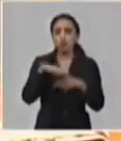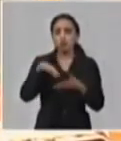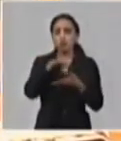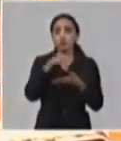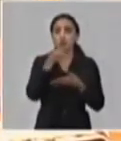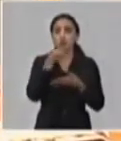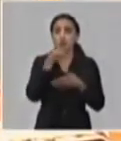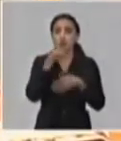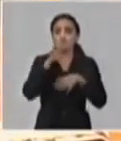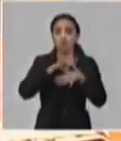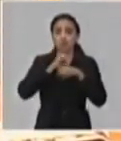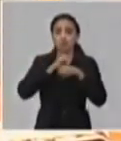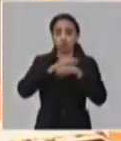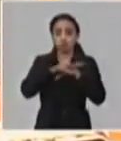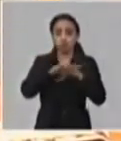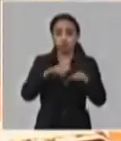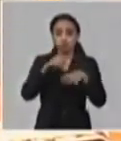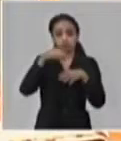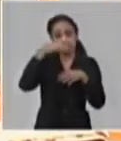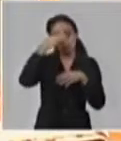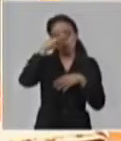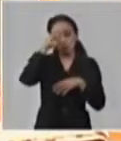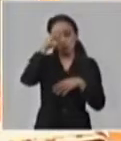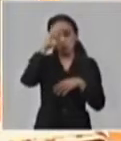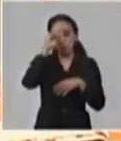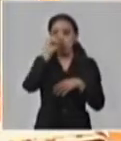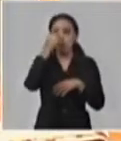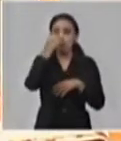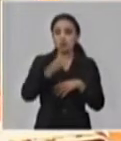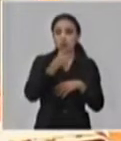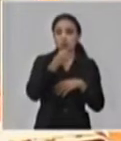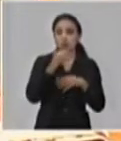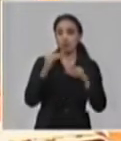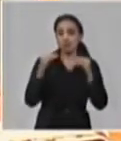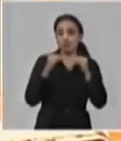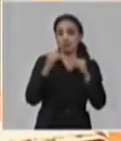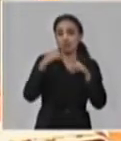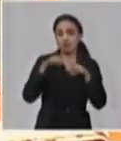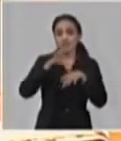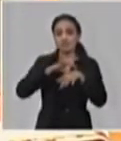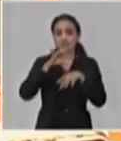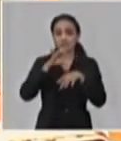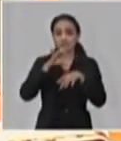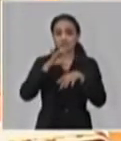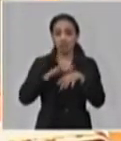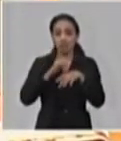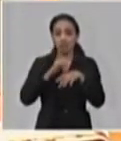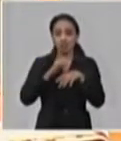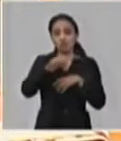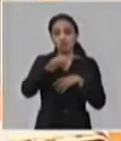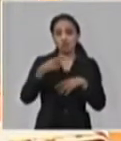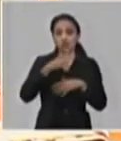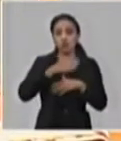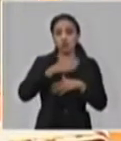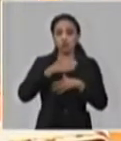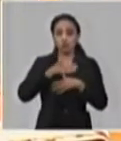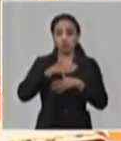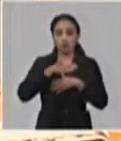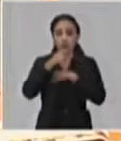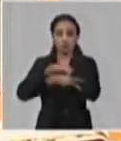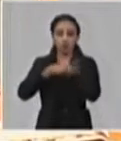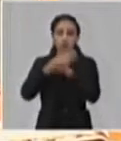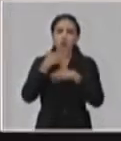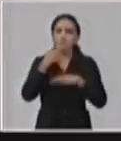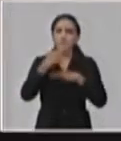propensos a que pueda penetrar a través de una persona esta enfermedad, el virus, a nuestro país. ¿Cómo se ha